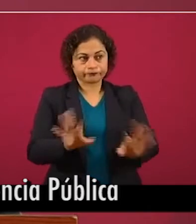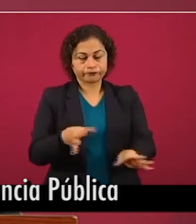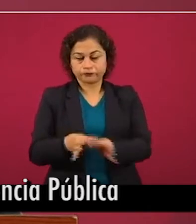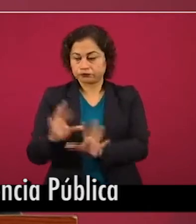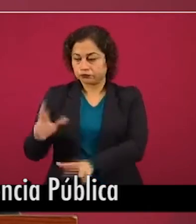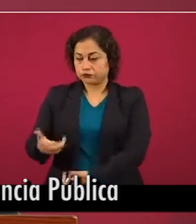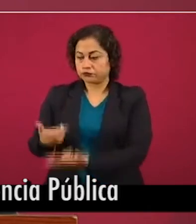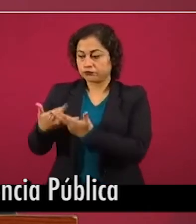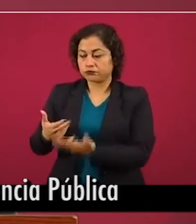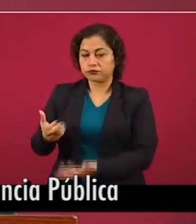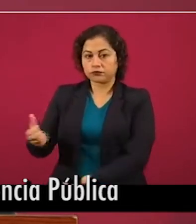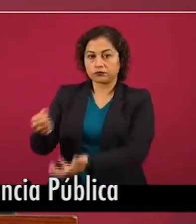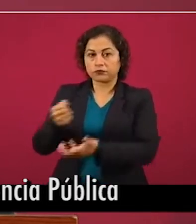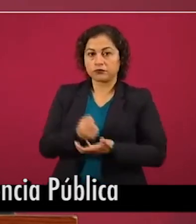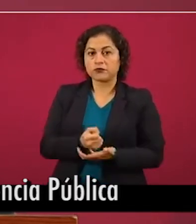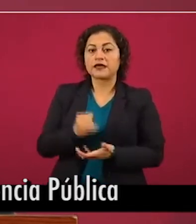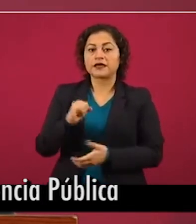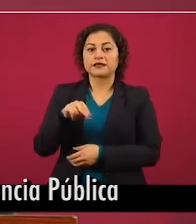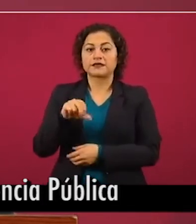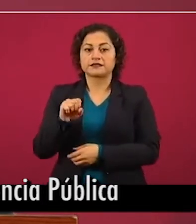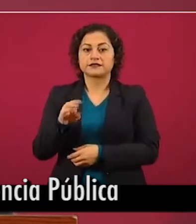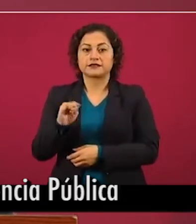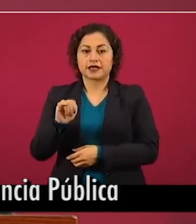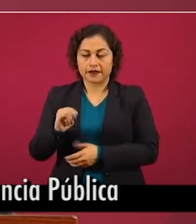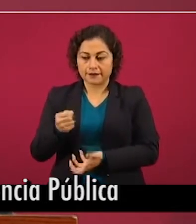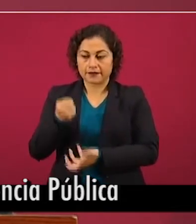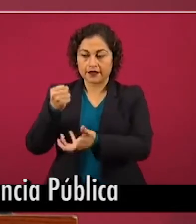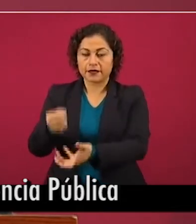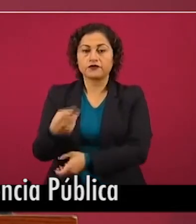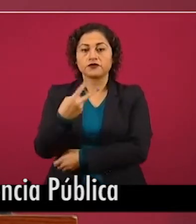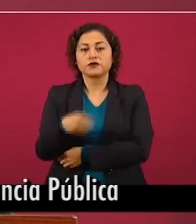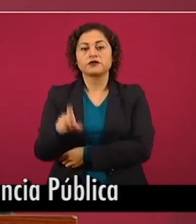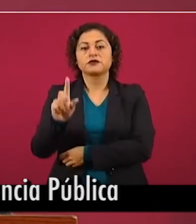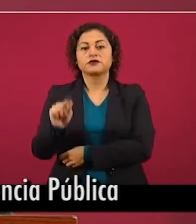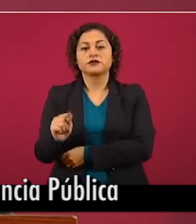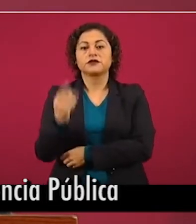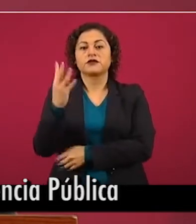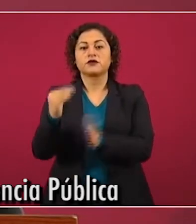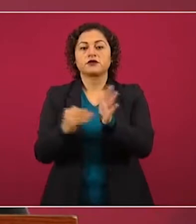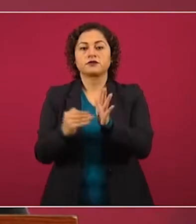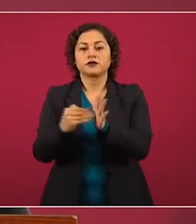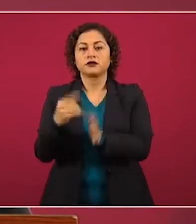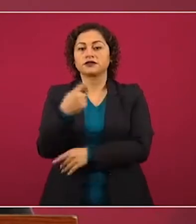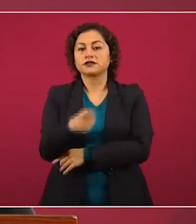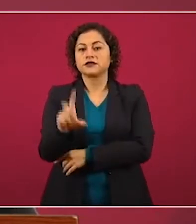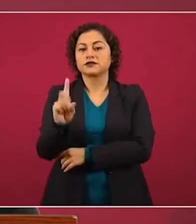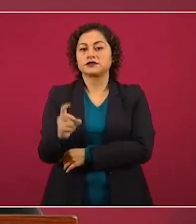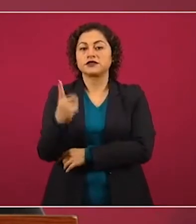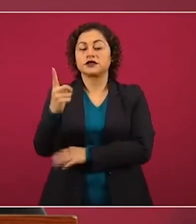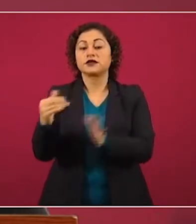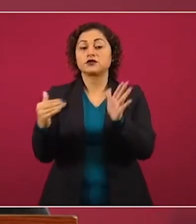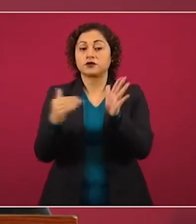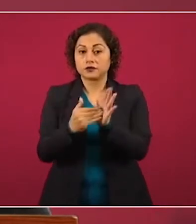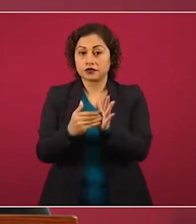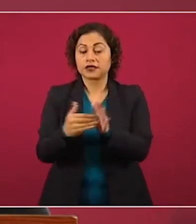fue de 264 millones 131 mil 650